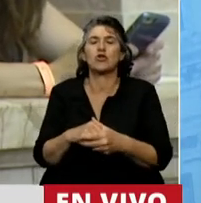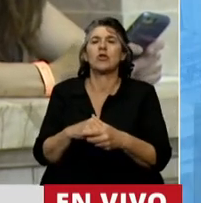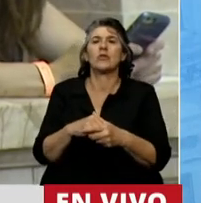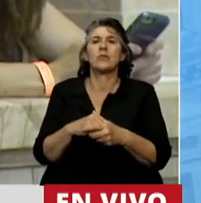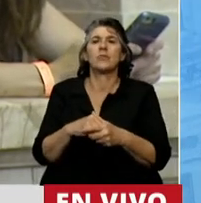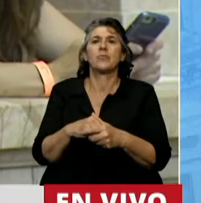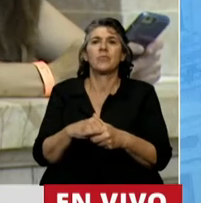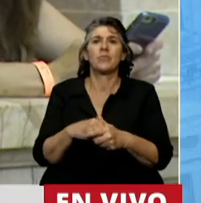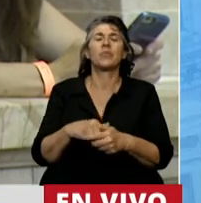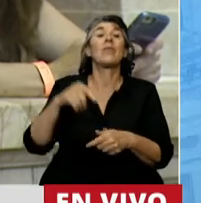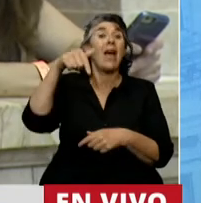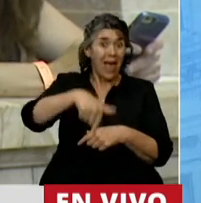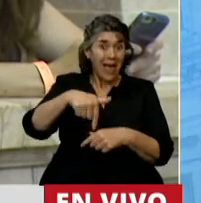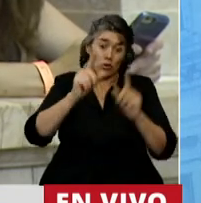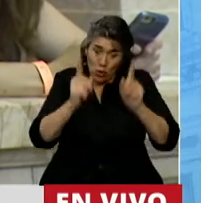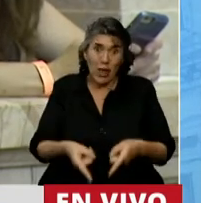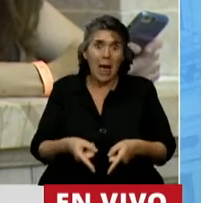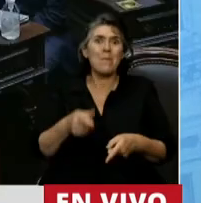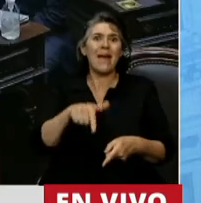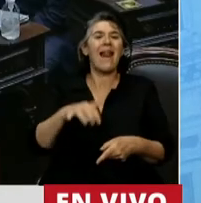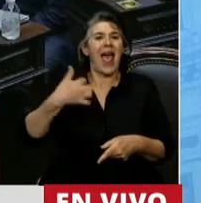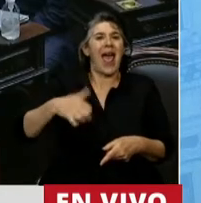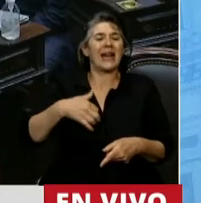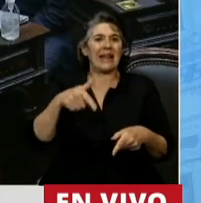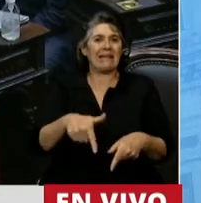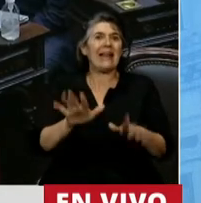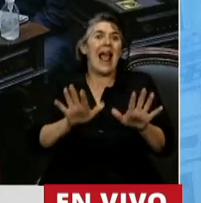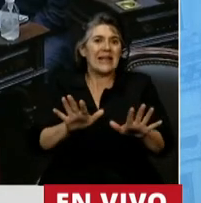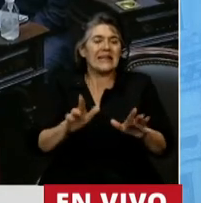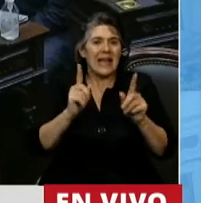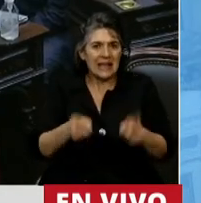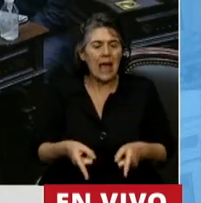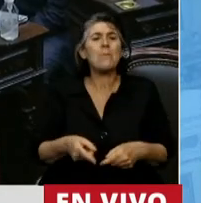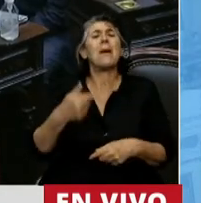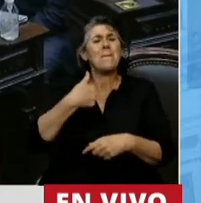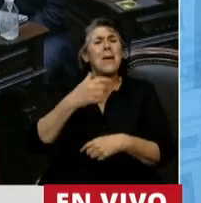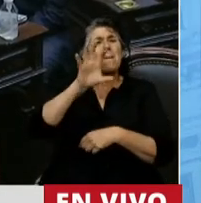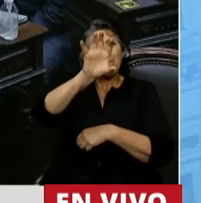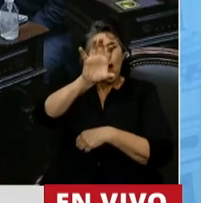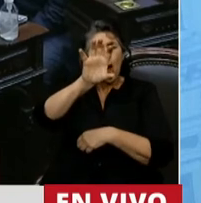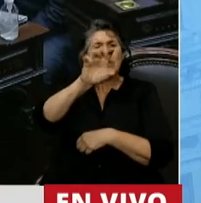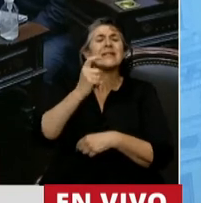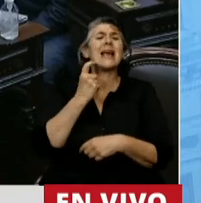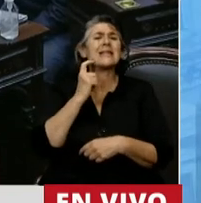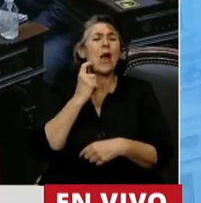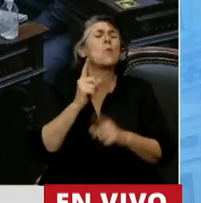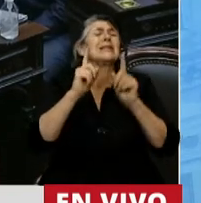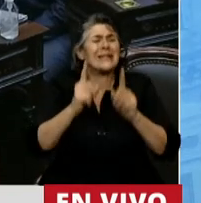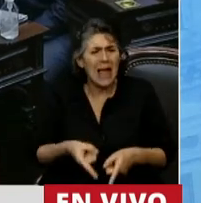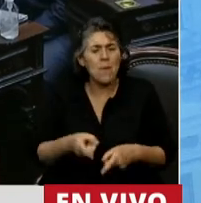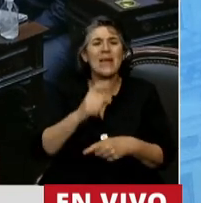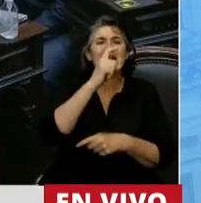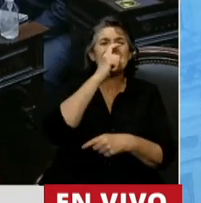también en nuestro país y se expresa, Presidente, en mi provincia de San Luis, donde hay